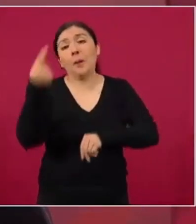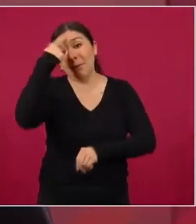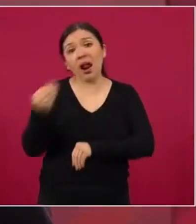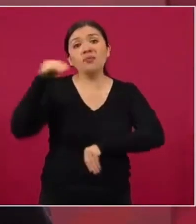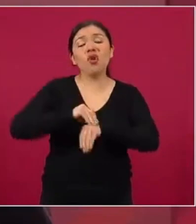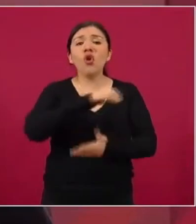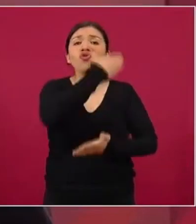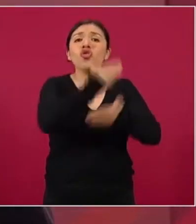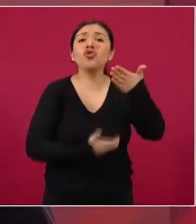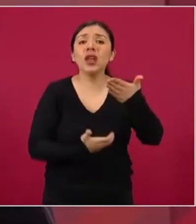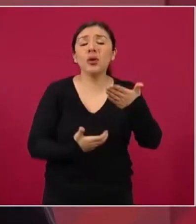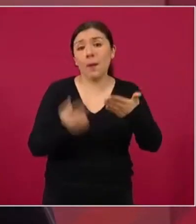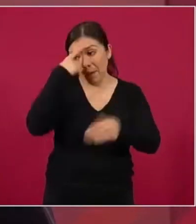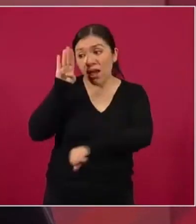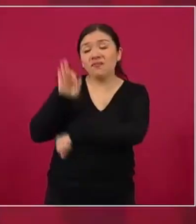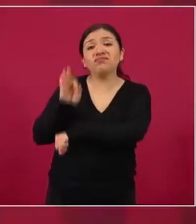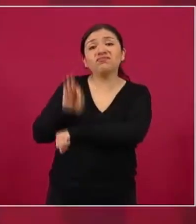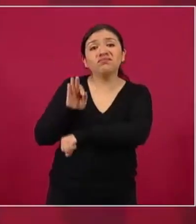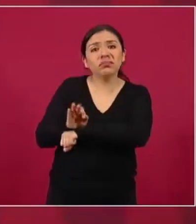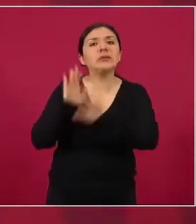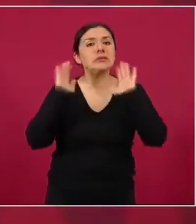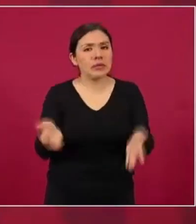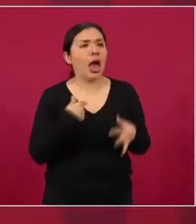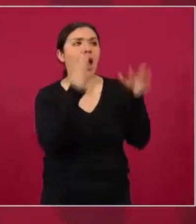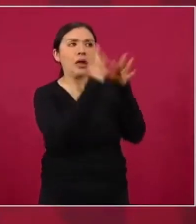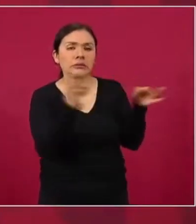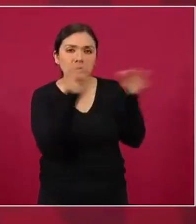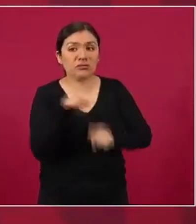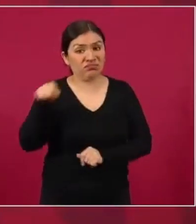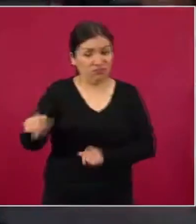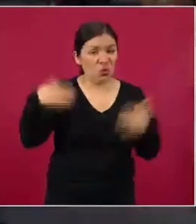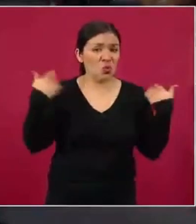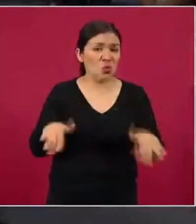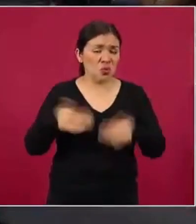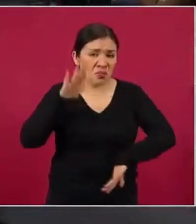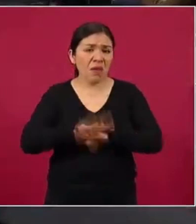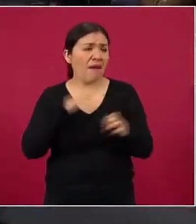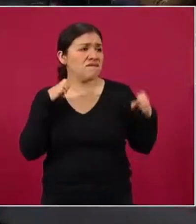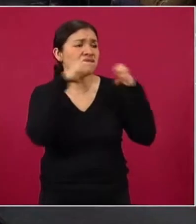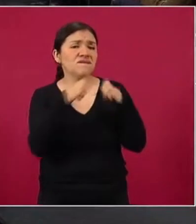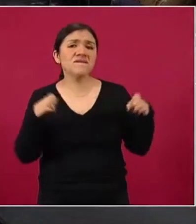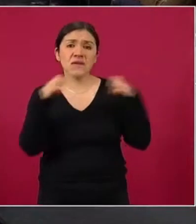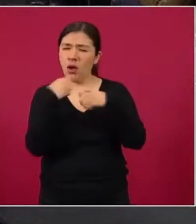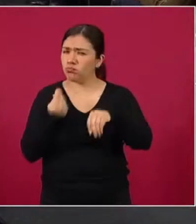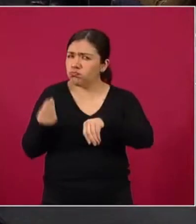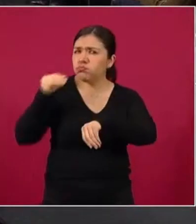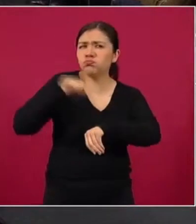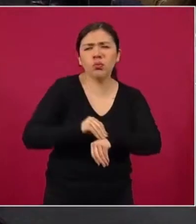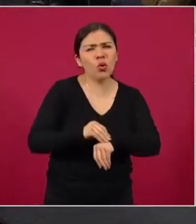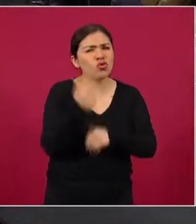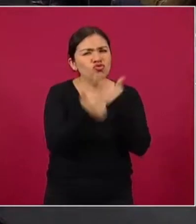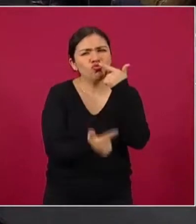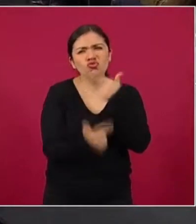leonino, le expliqué que engañaron que iban a construir 12 terminales